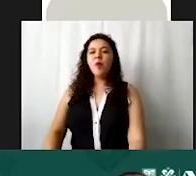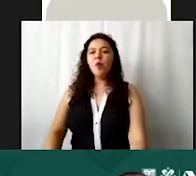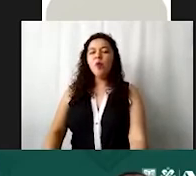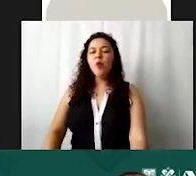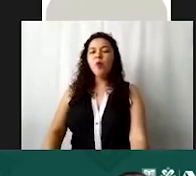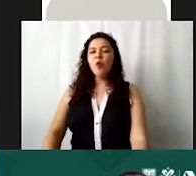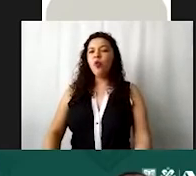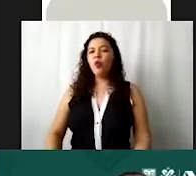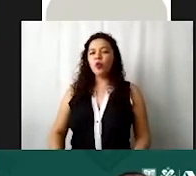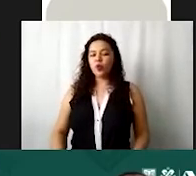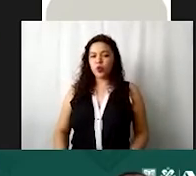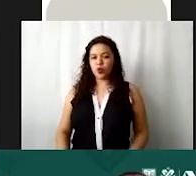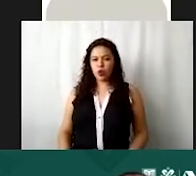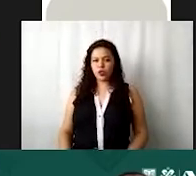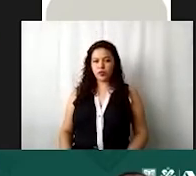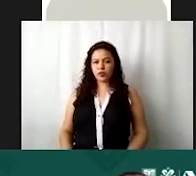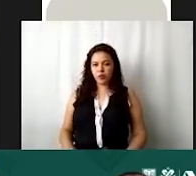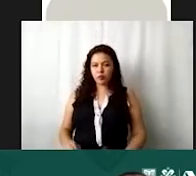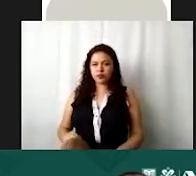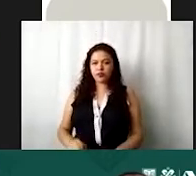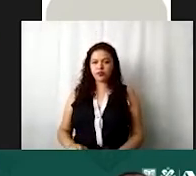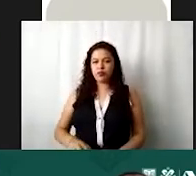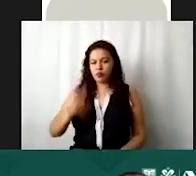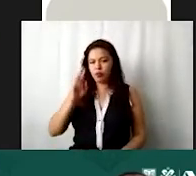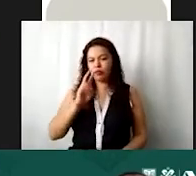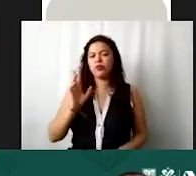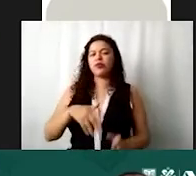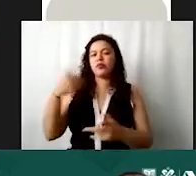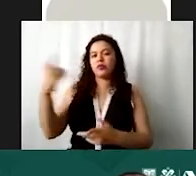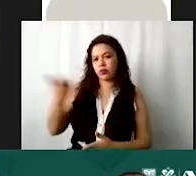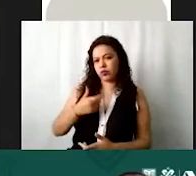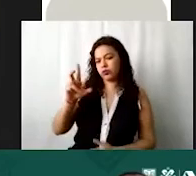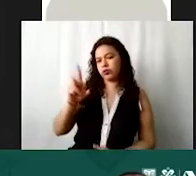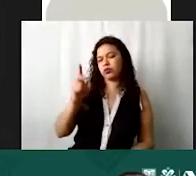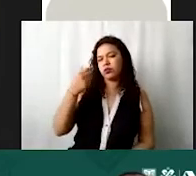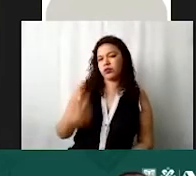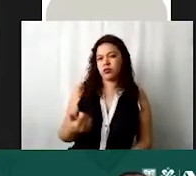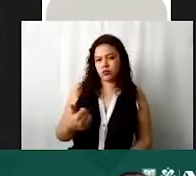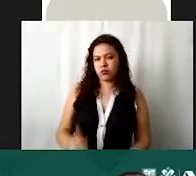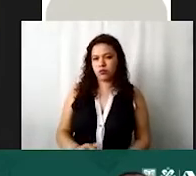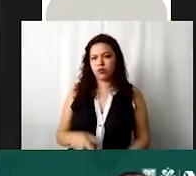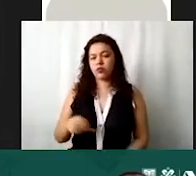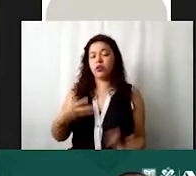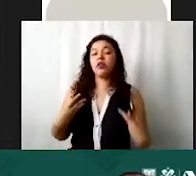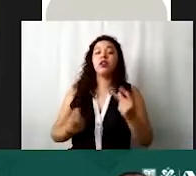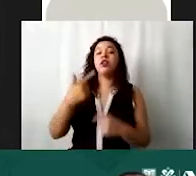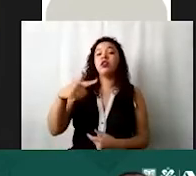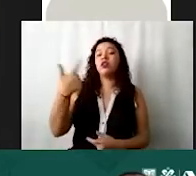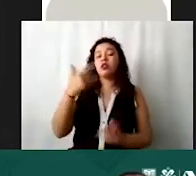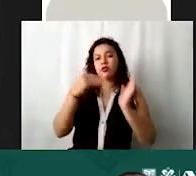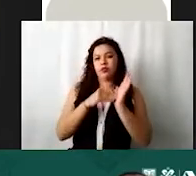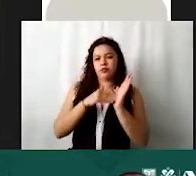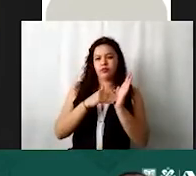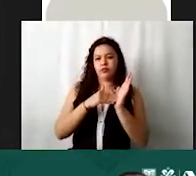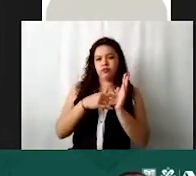terminar si se fijan me genera ingresos de 36 pero mis gastos fueron de 12 mil pesos entonces pues es un